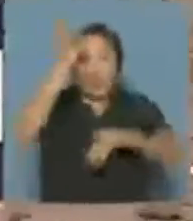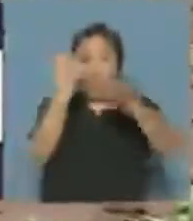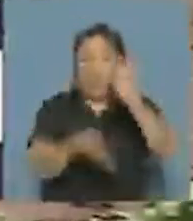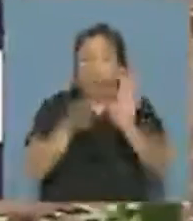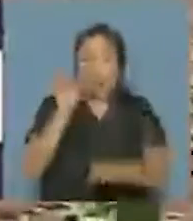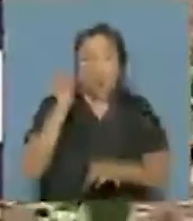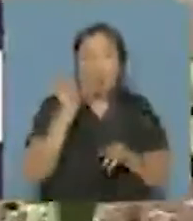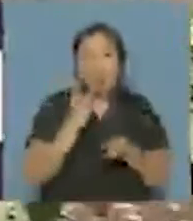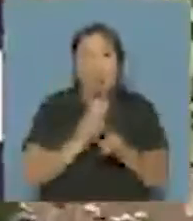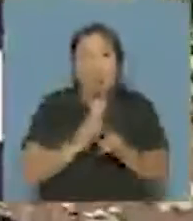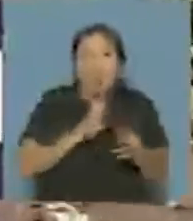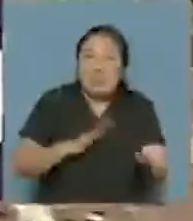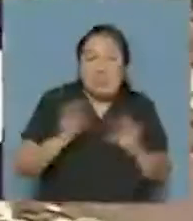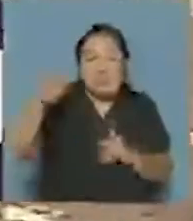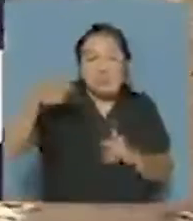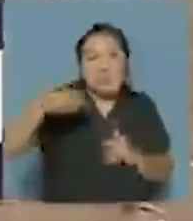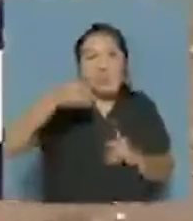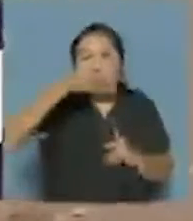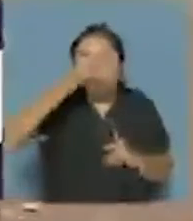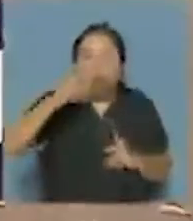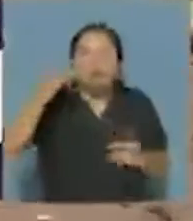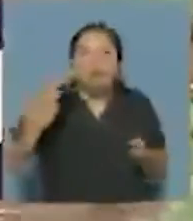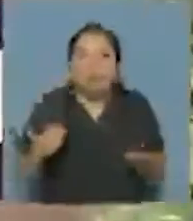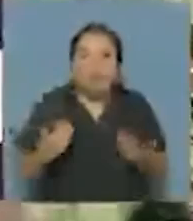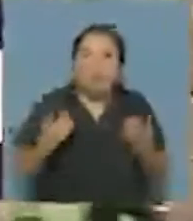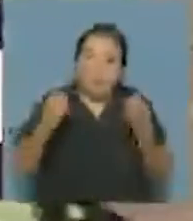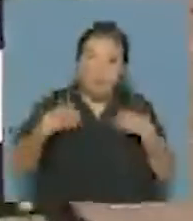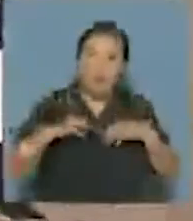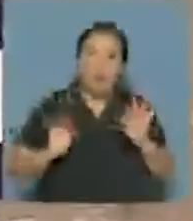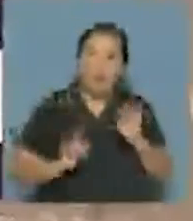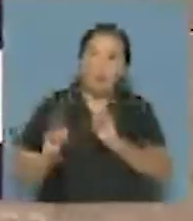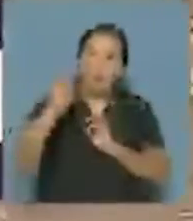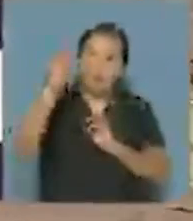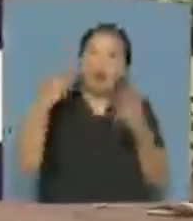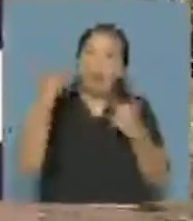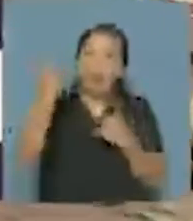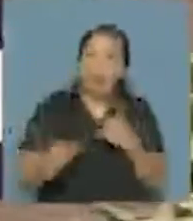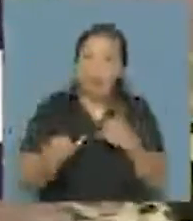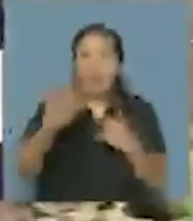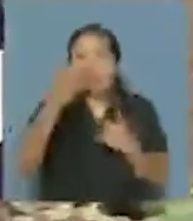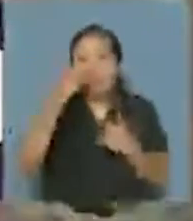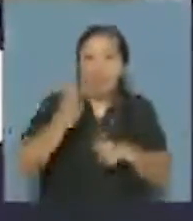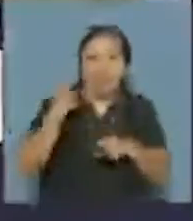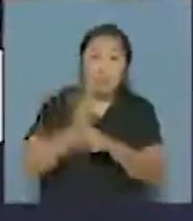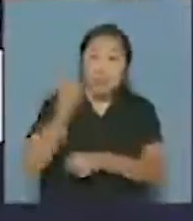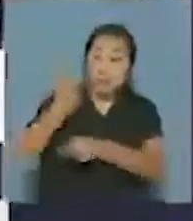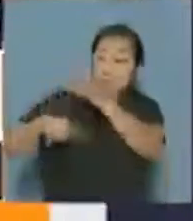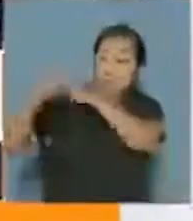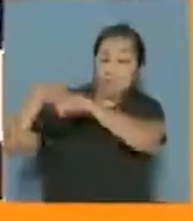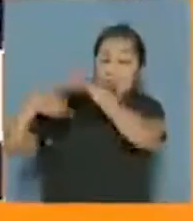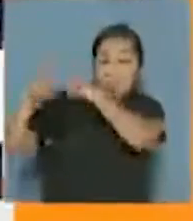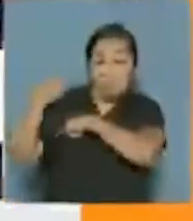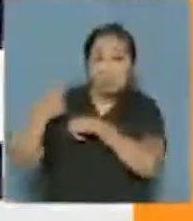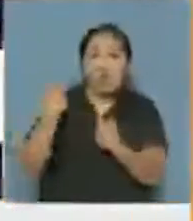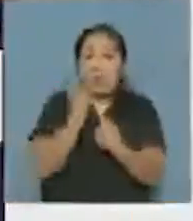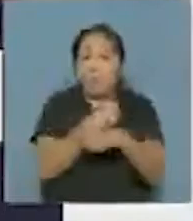siempre, a esta altura, en 20 días, estará funcionando plenamente, después de todas las formalidades y las instrumentaciones materiales